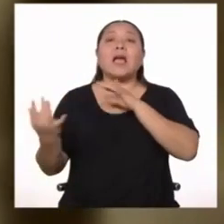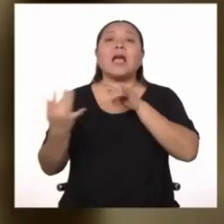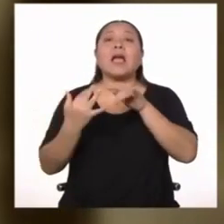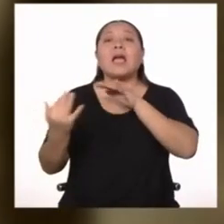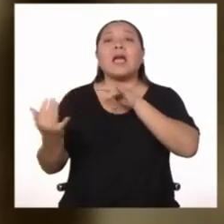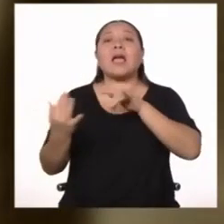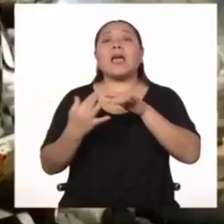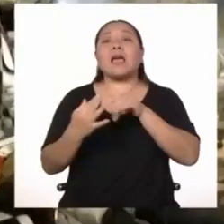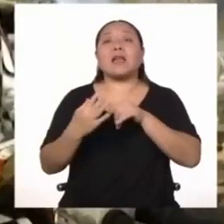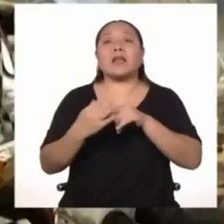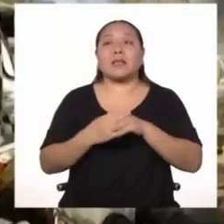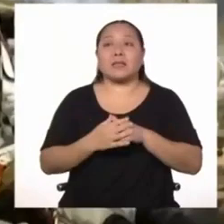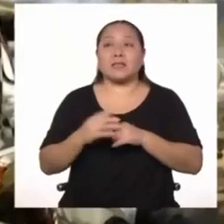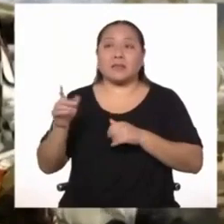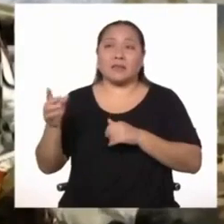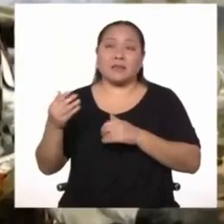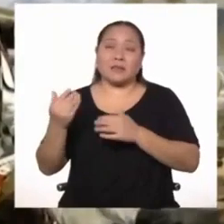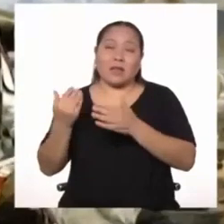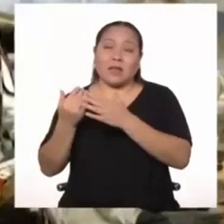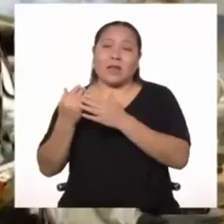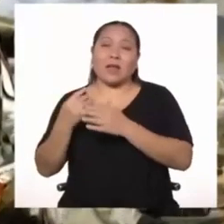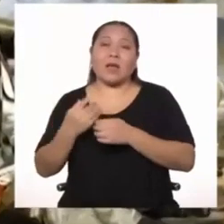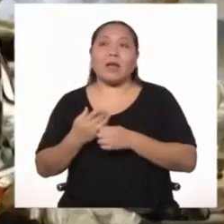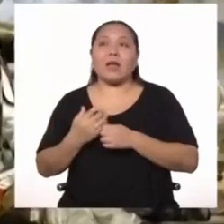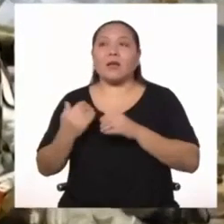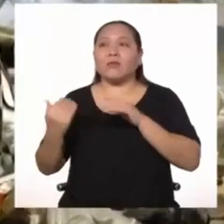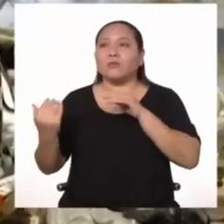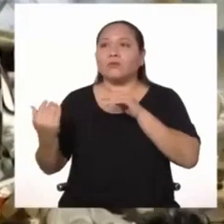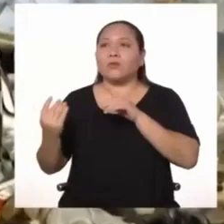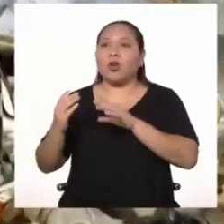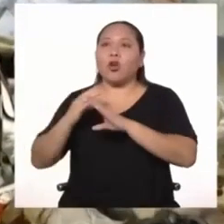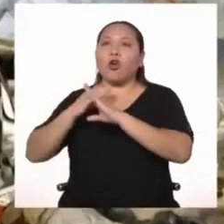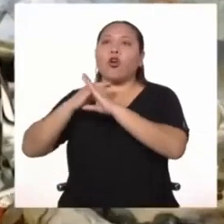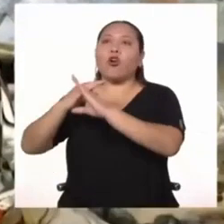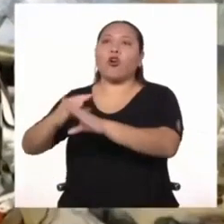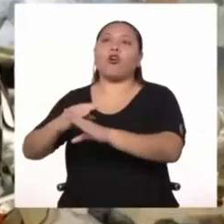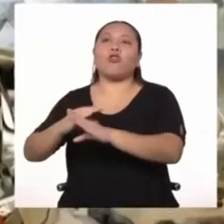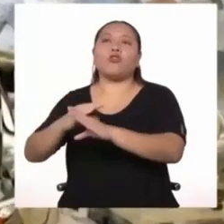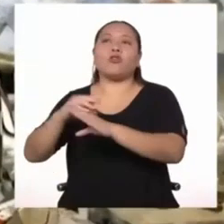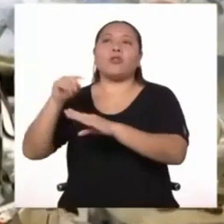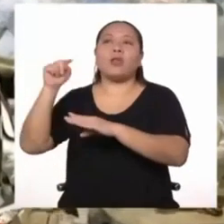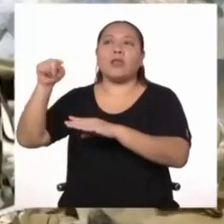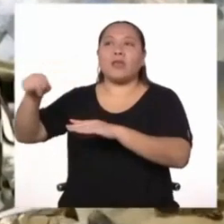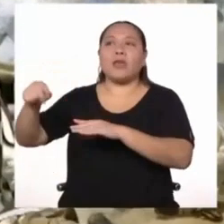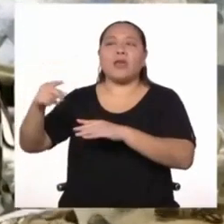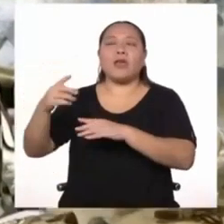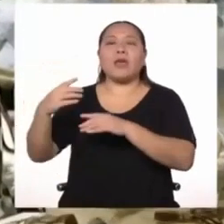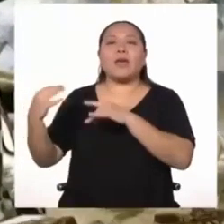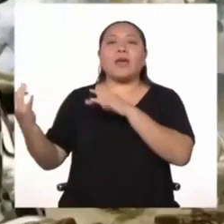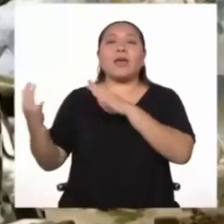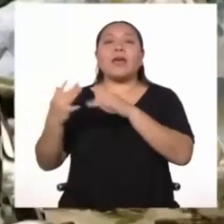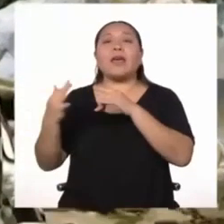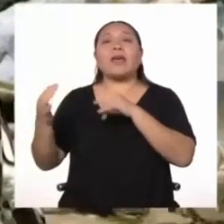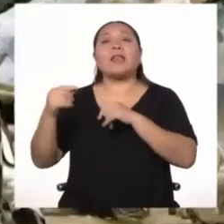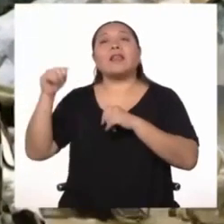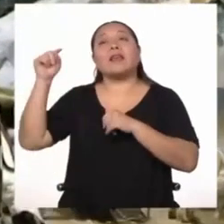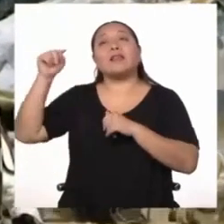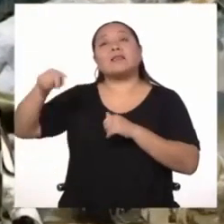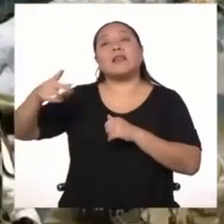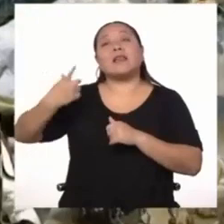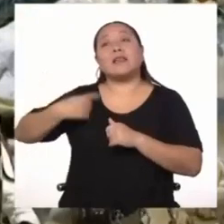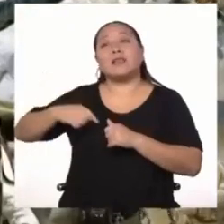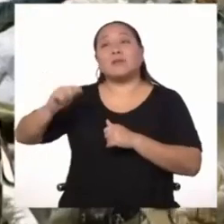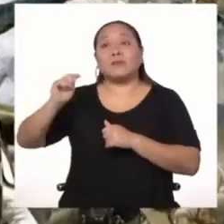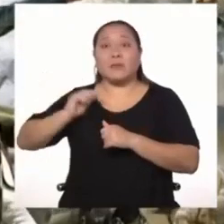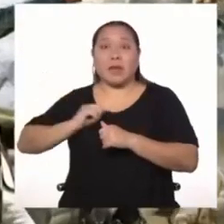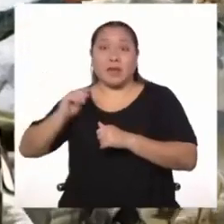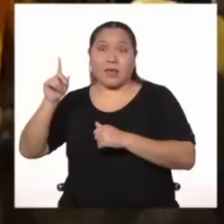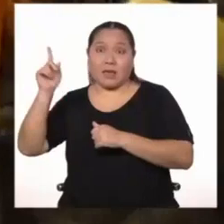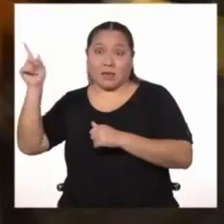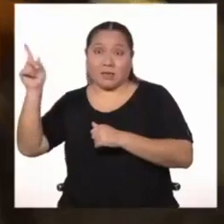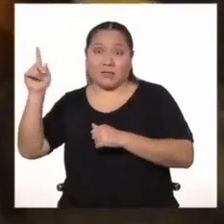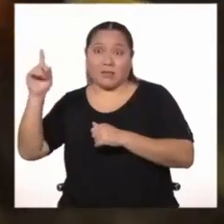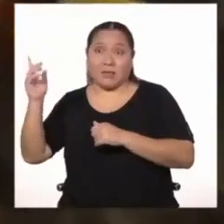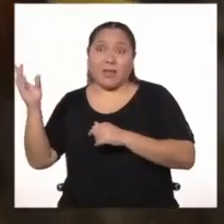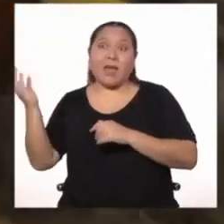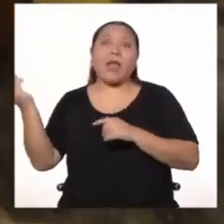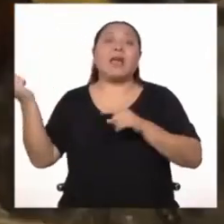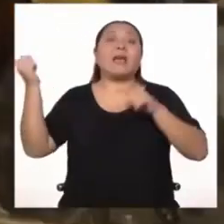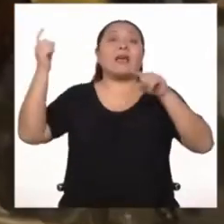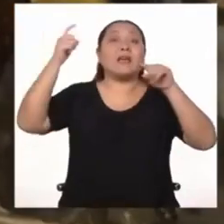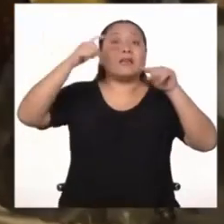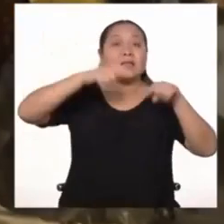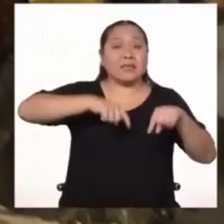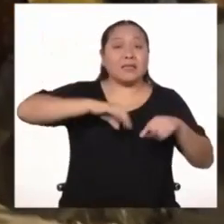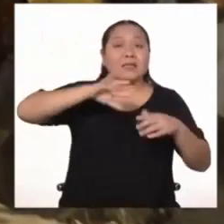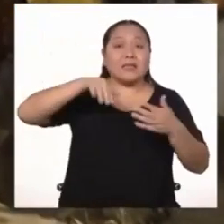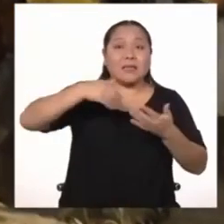decir, él va a España y pelea con Wellington en esas campañas. Entonces, cuando él llega a América Latina, él ya habla español,